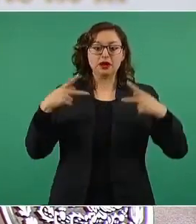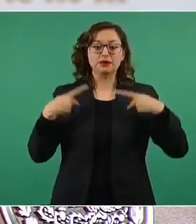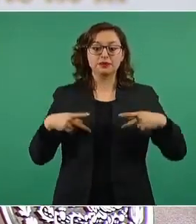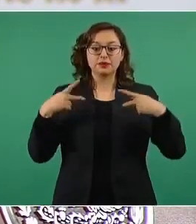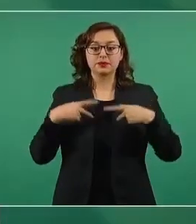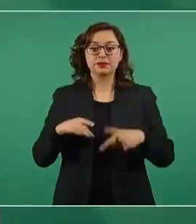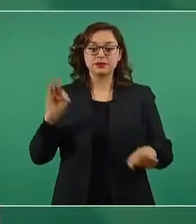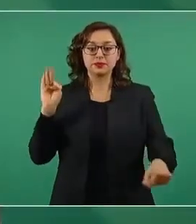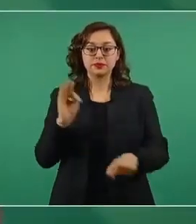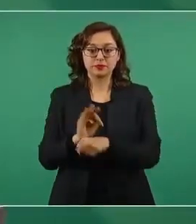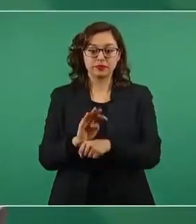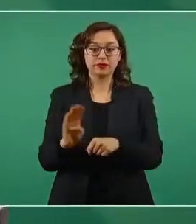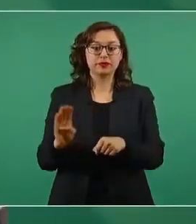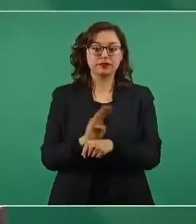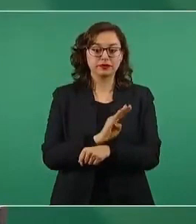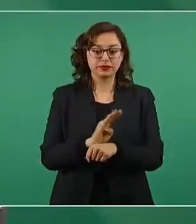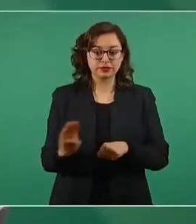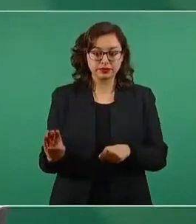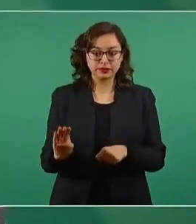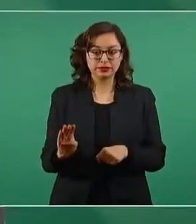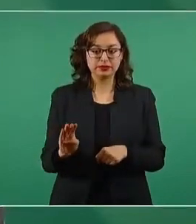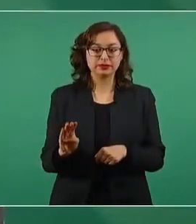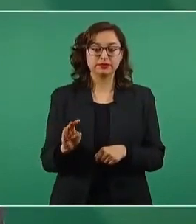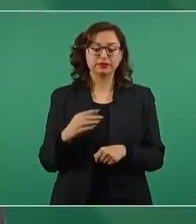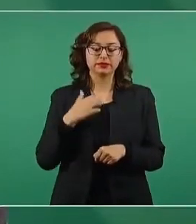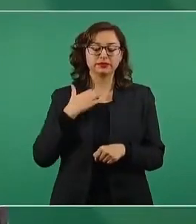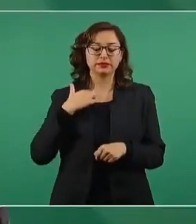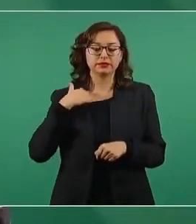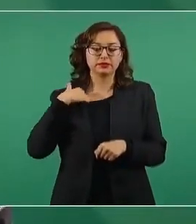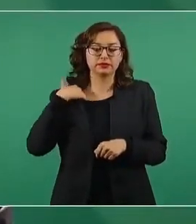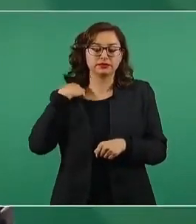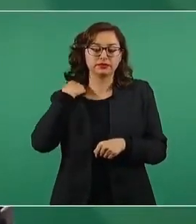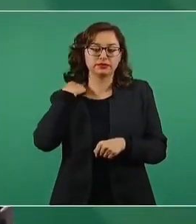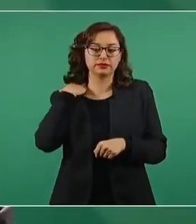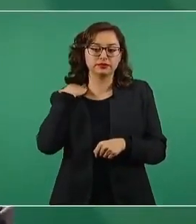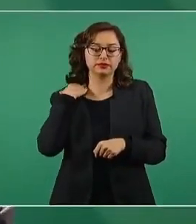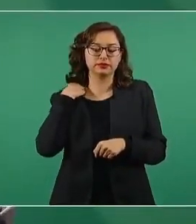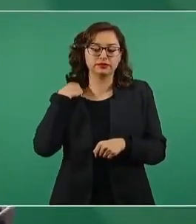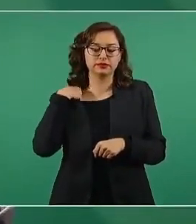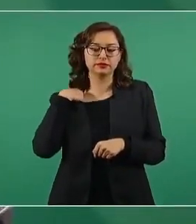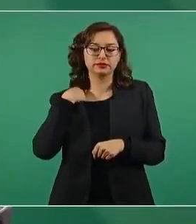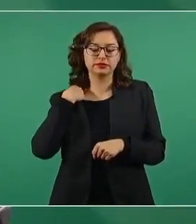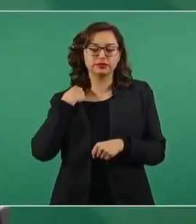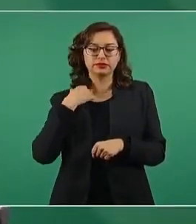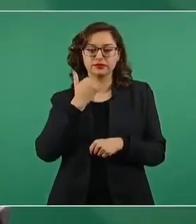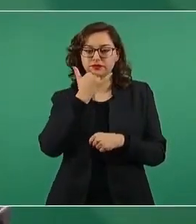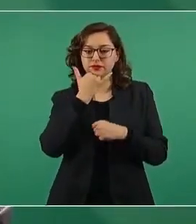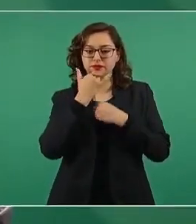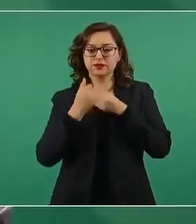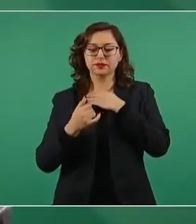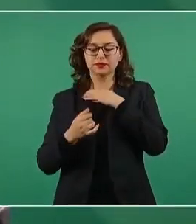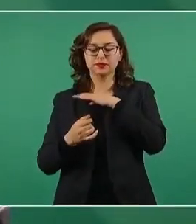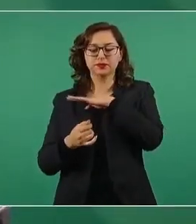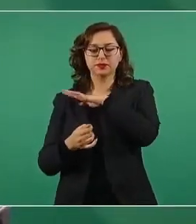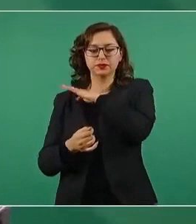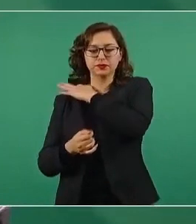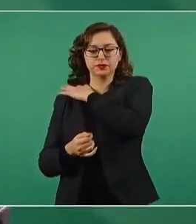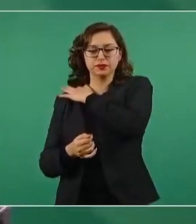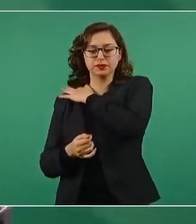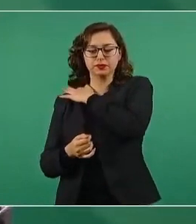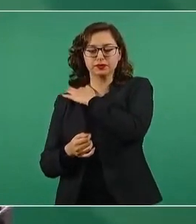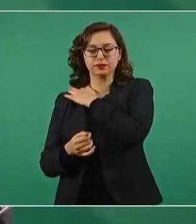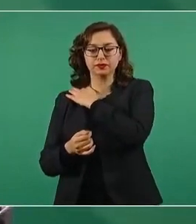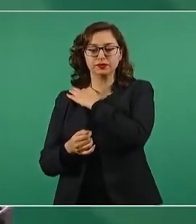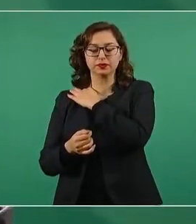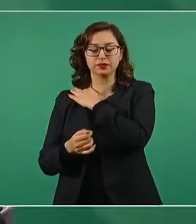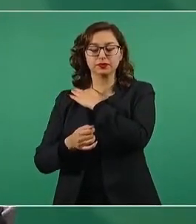y de los mexicanos en general, tengan seguro o no tengan seguro,